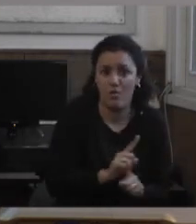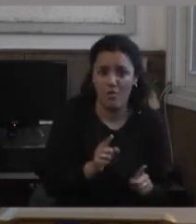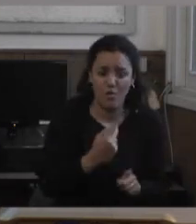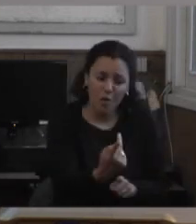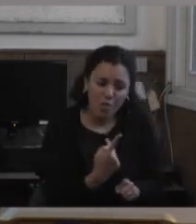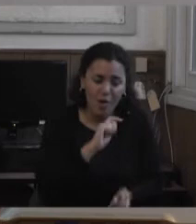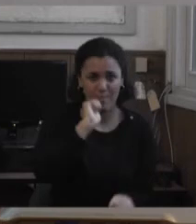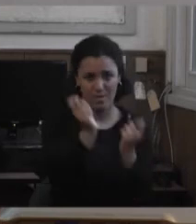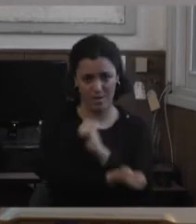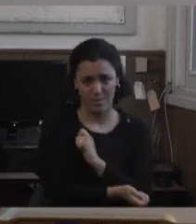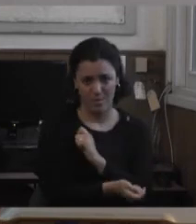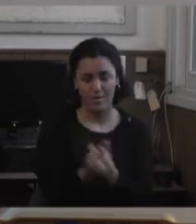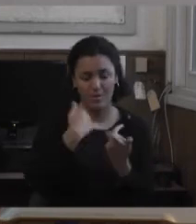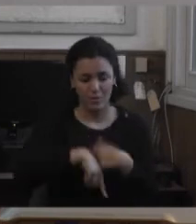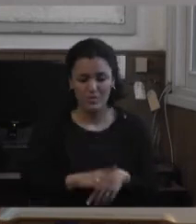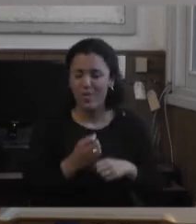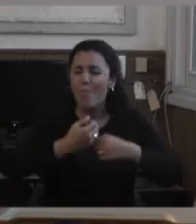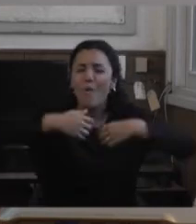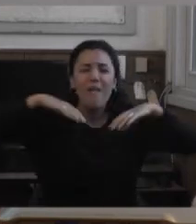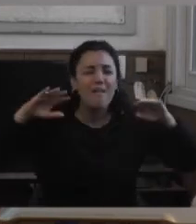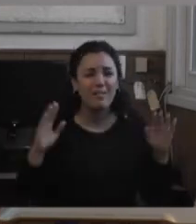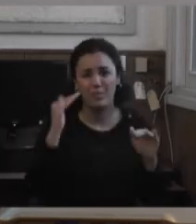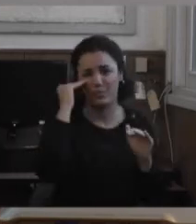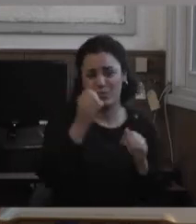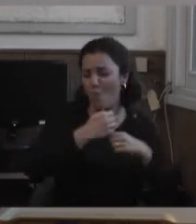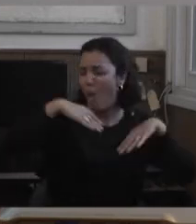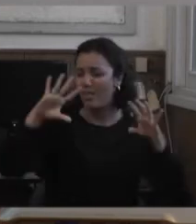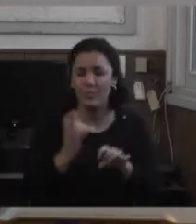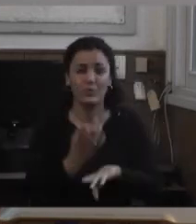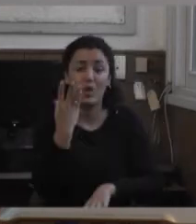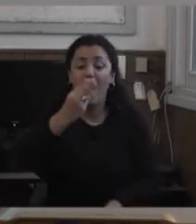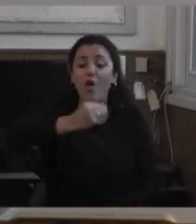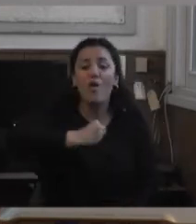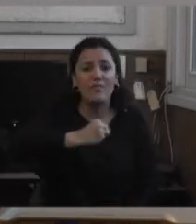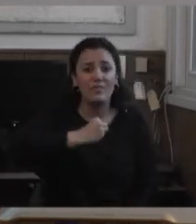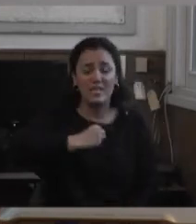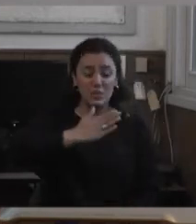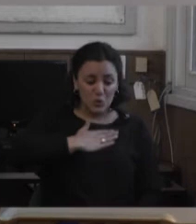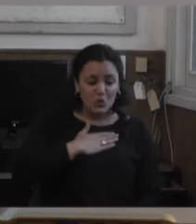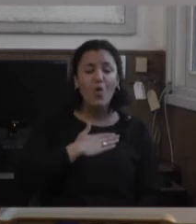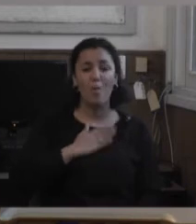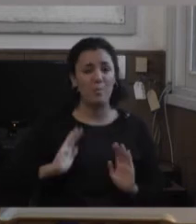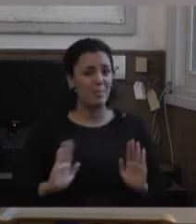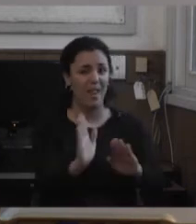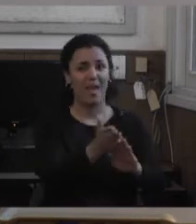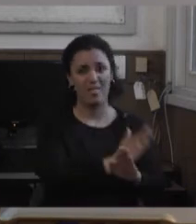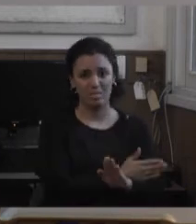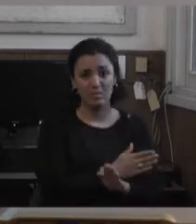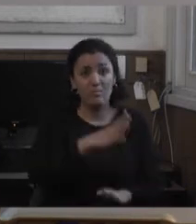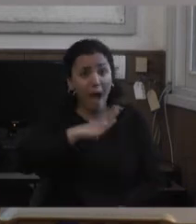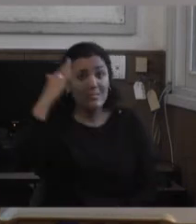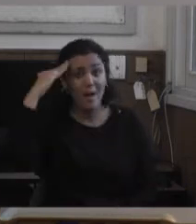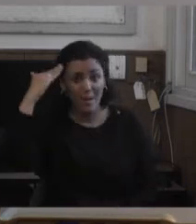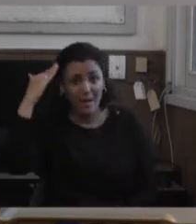pasar es que cualquier profesor cualquier profesional confíe en lo que sabe en lo que se formó tiene un saber